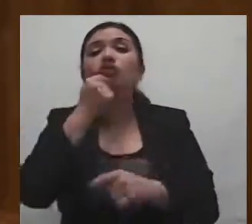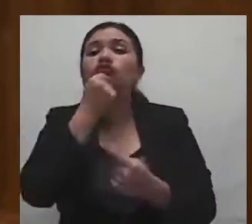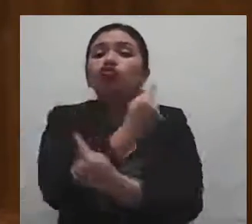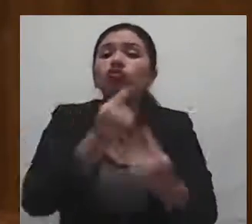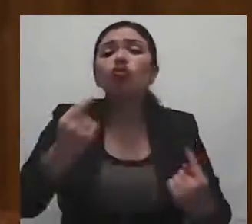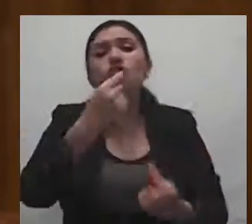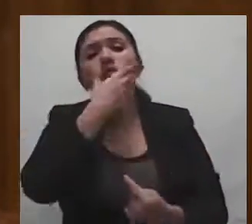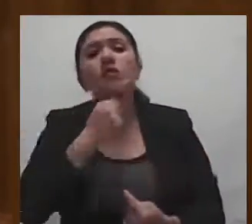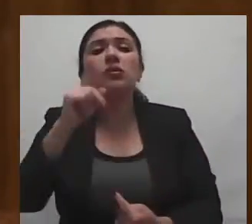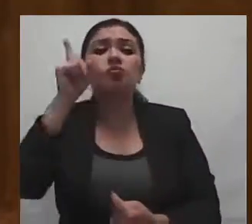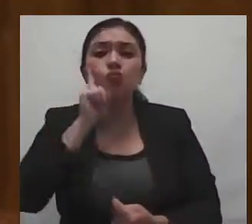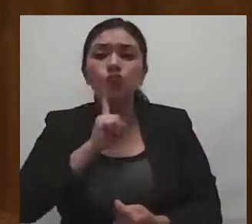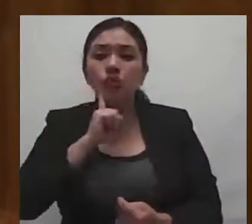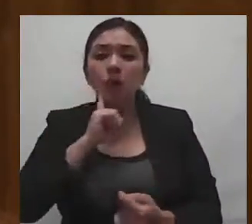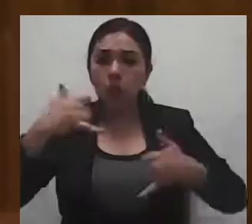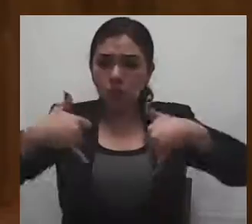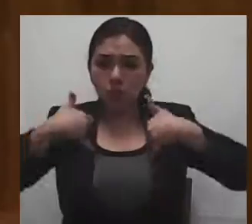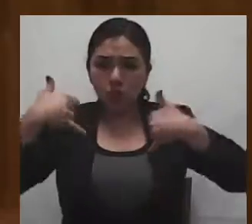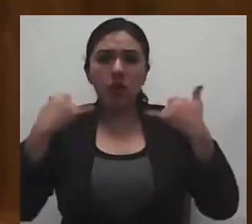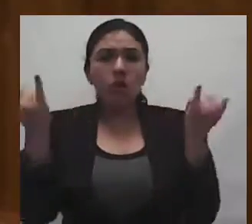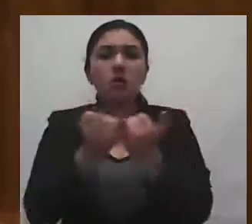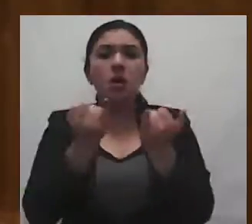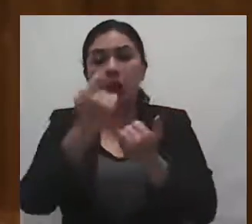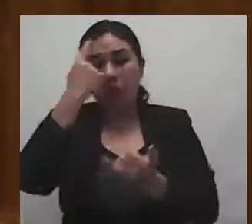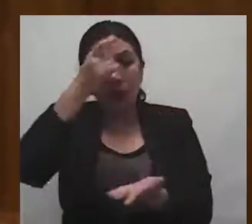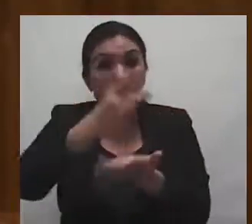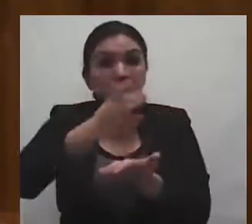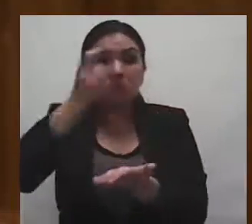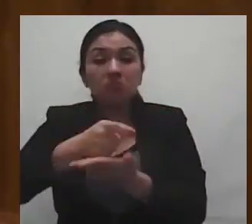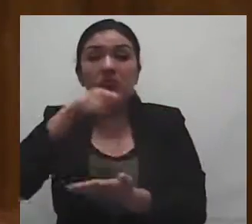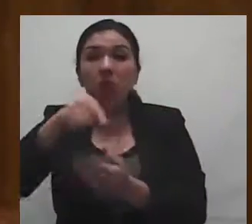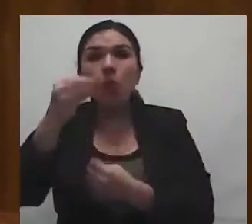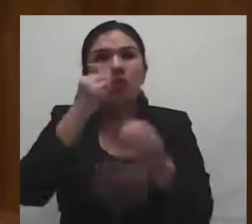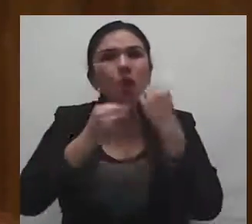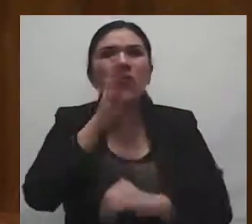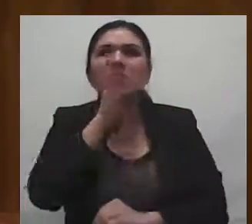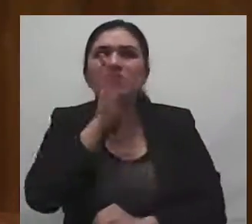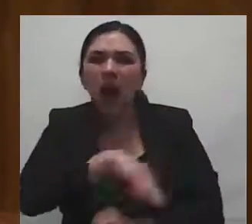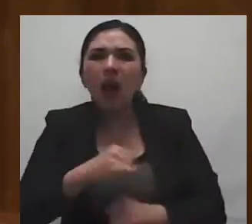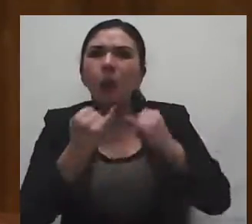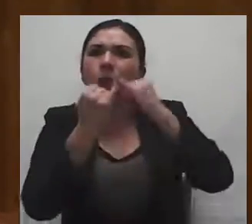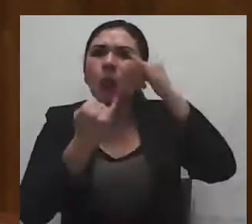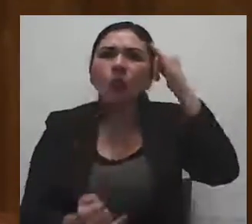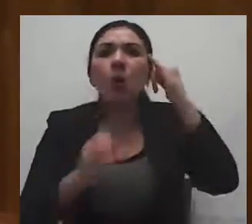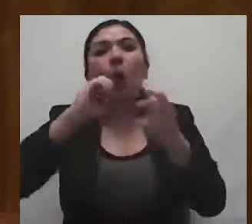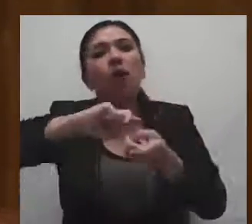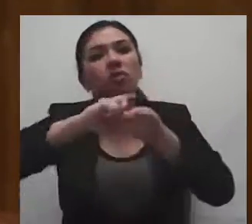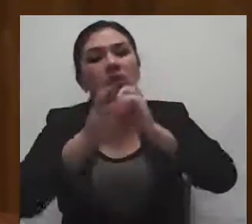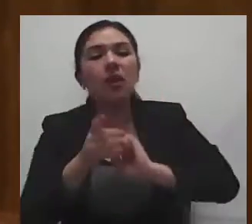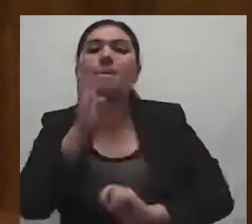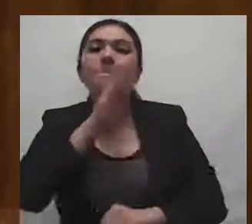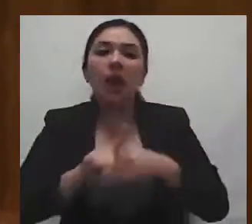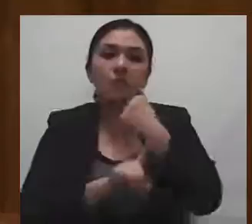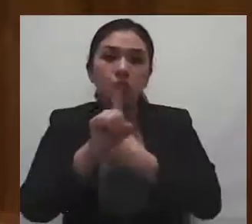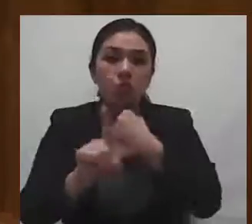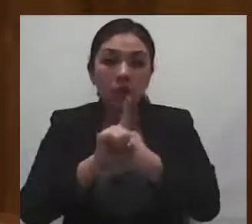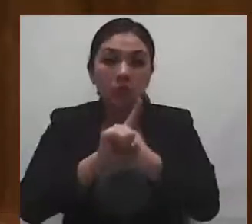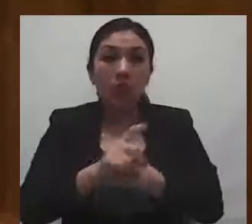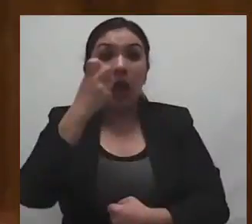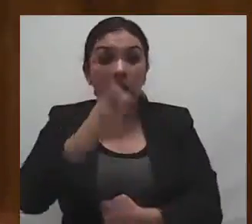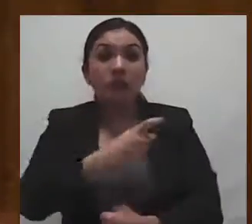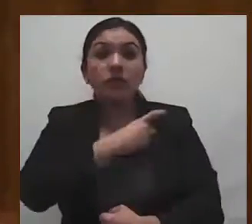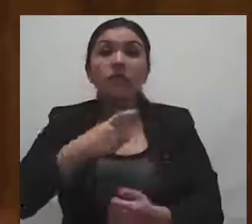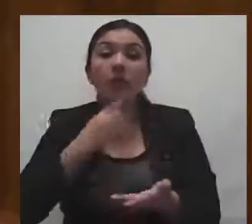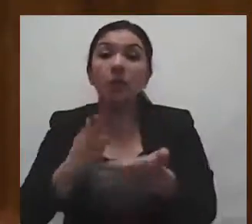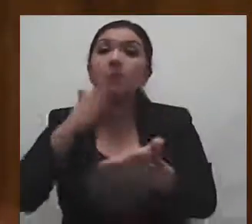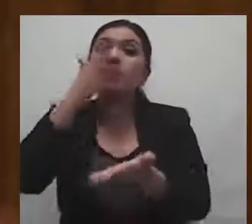y adolescentes detectados con malnutrición o en riesgo de padecerla, que asistan a planteles